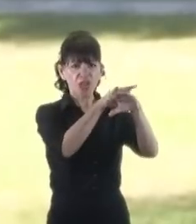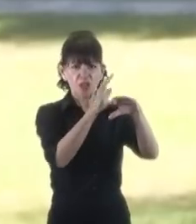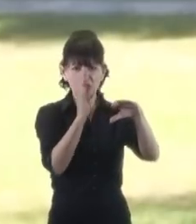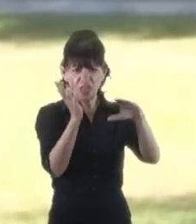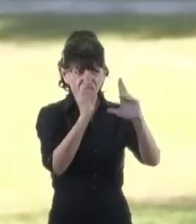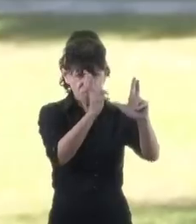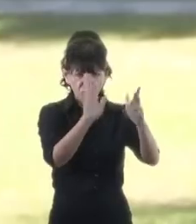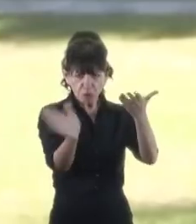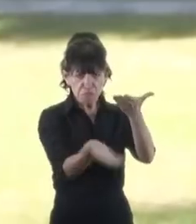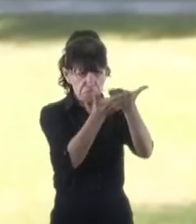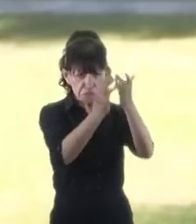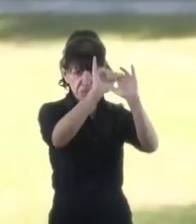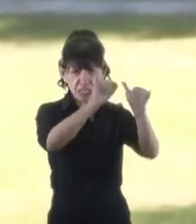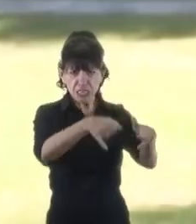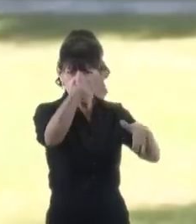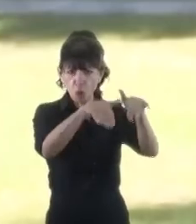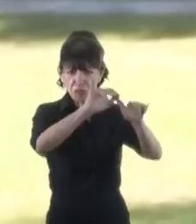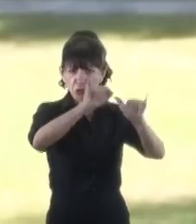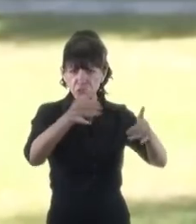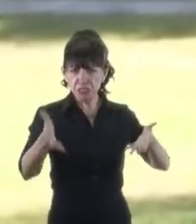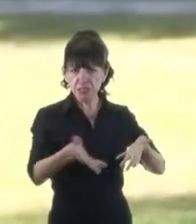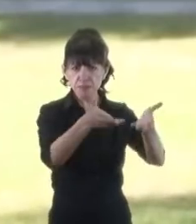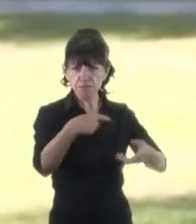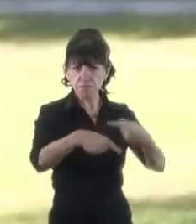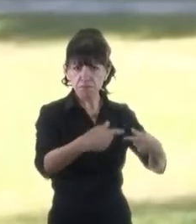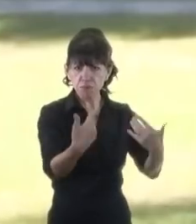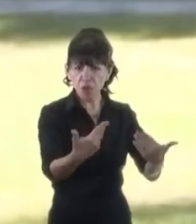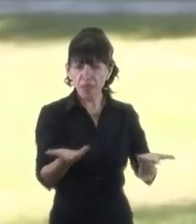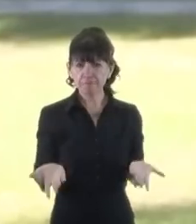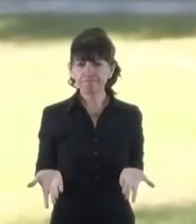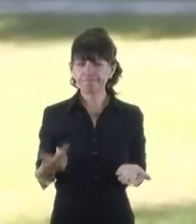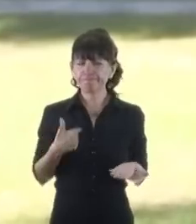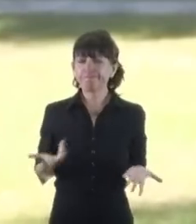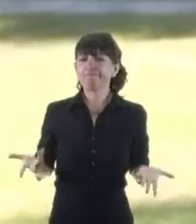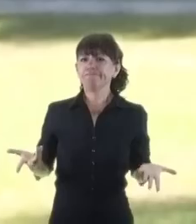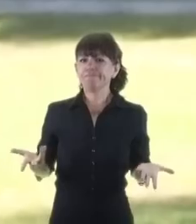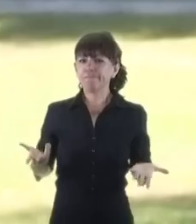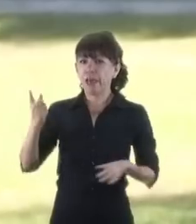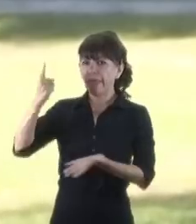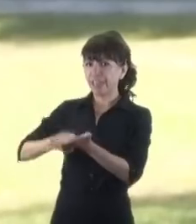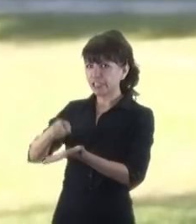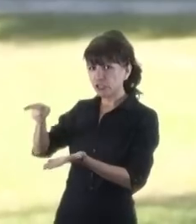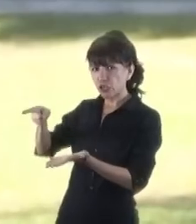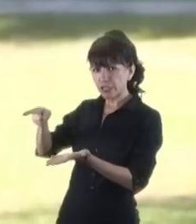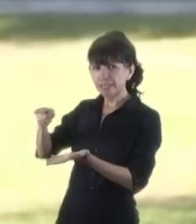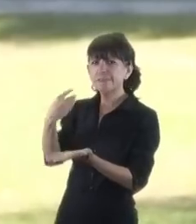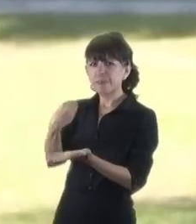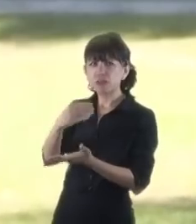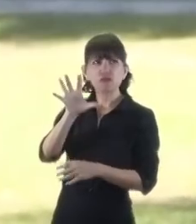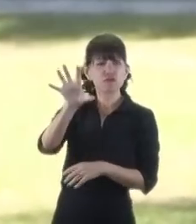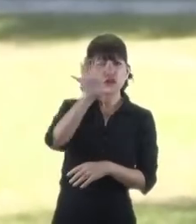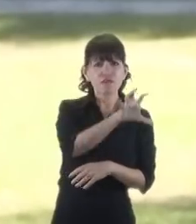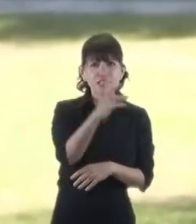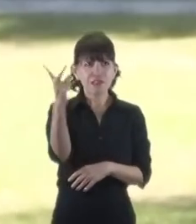la legitimidad de los comicios. No puedo soslayar que esa decisión afecta a dos provincias en las que se